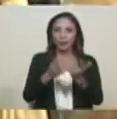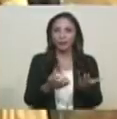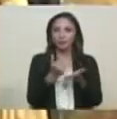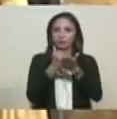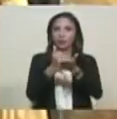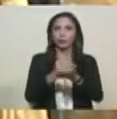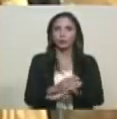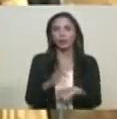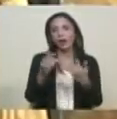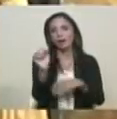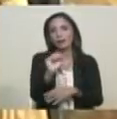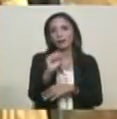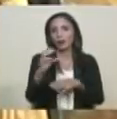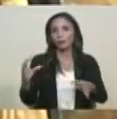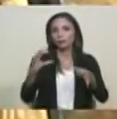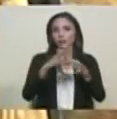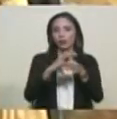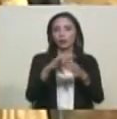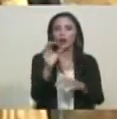Y el vehículo.